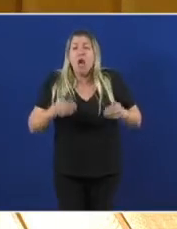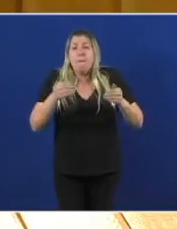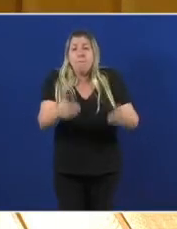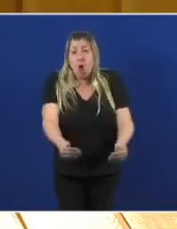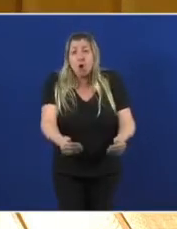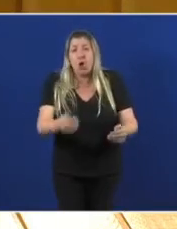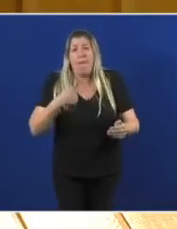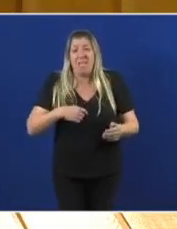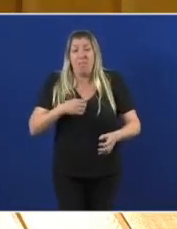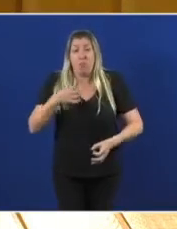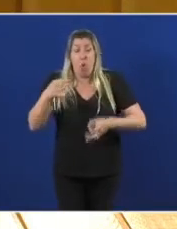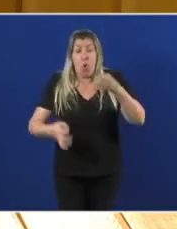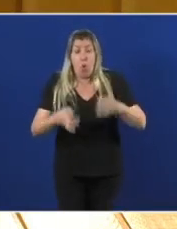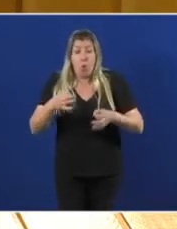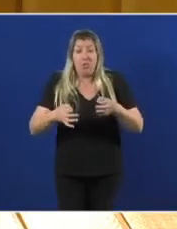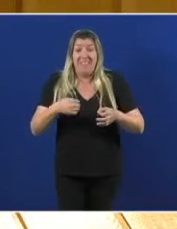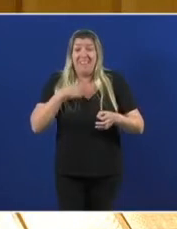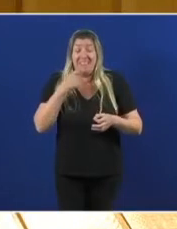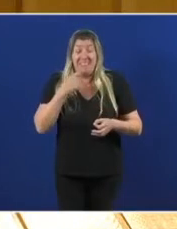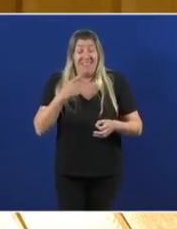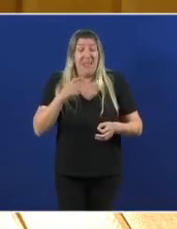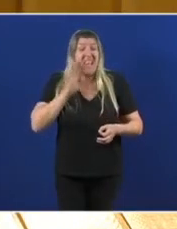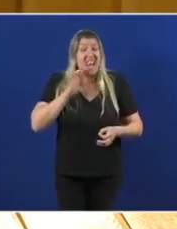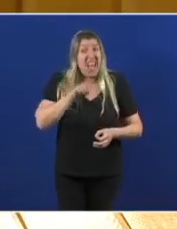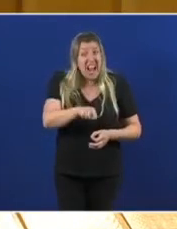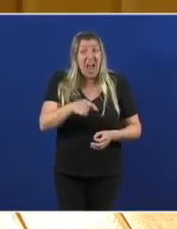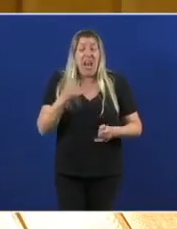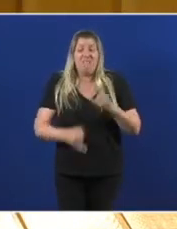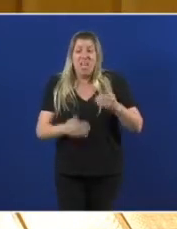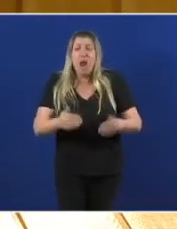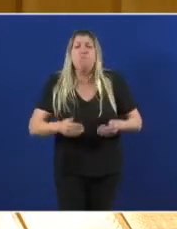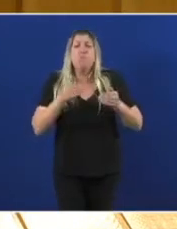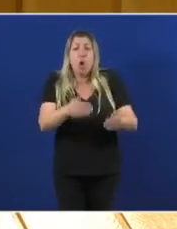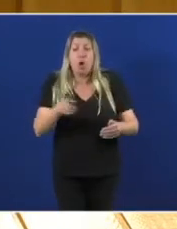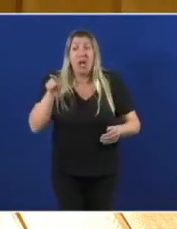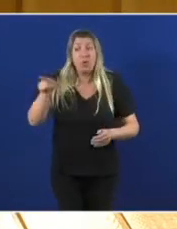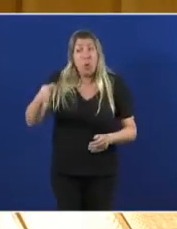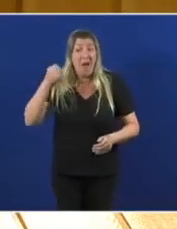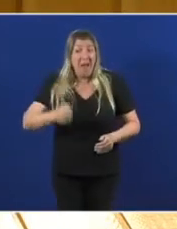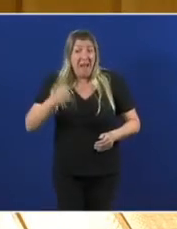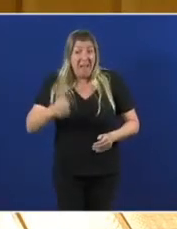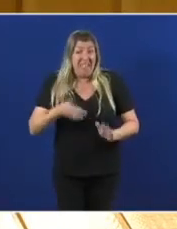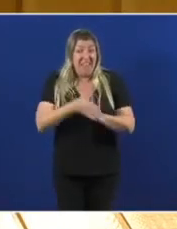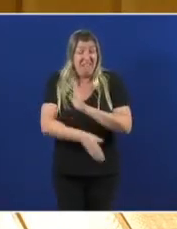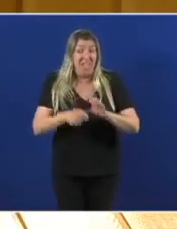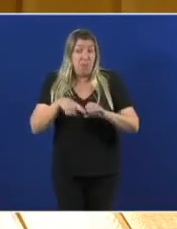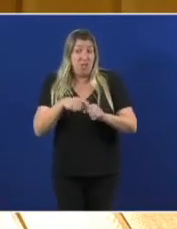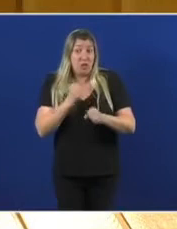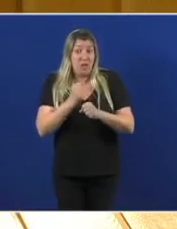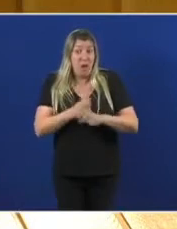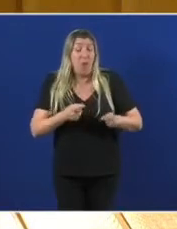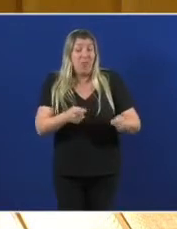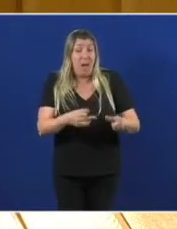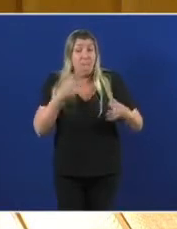E agora ten que lexir Si persiste nunha prórroga ilegal Arriscando os postos de traballo Ou si se pon